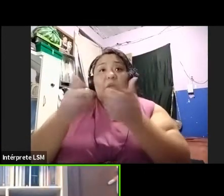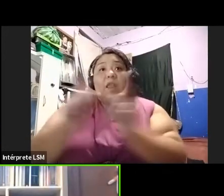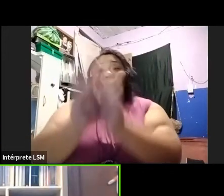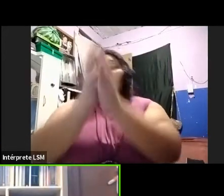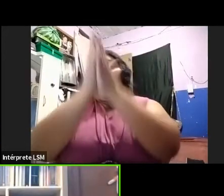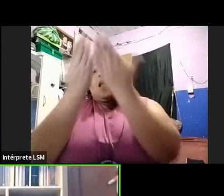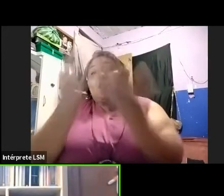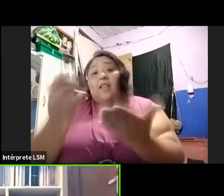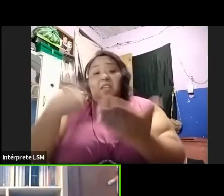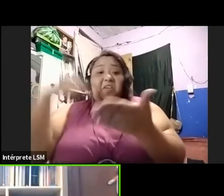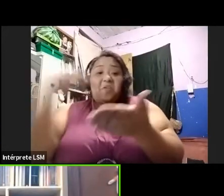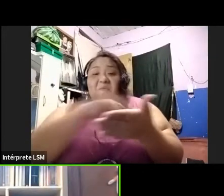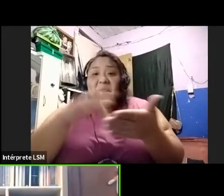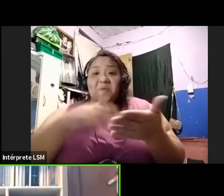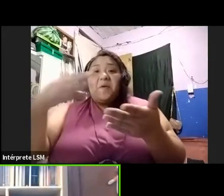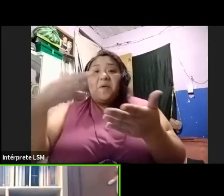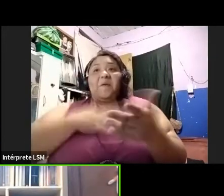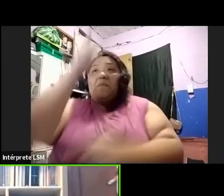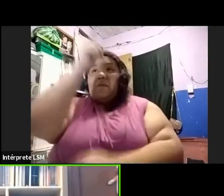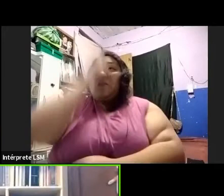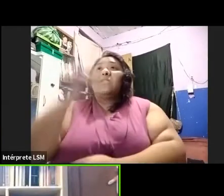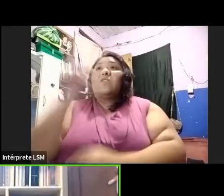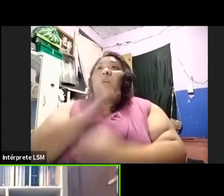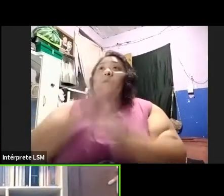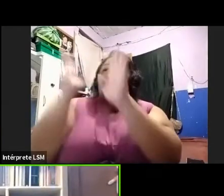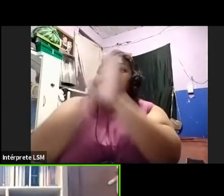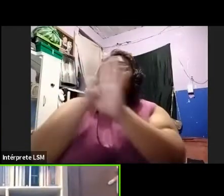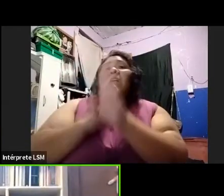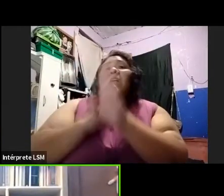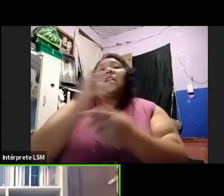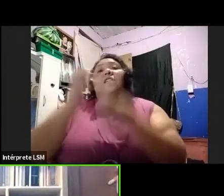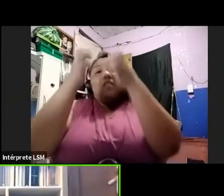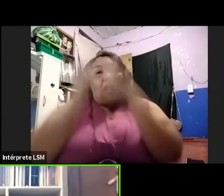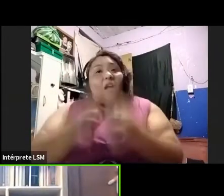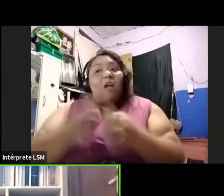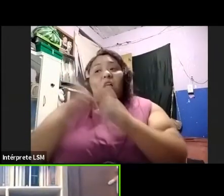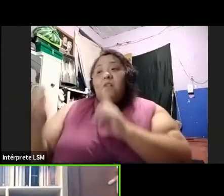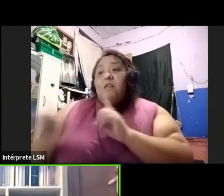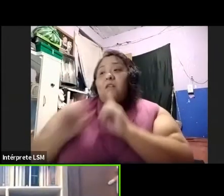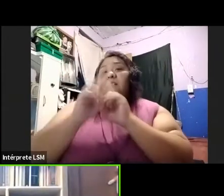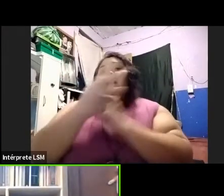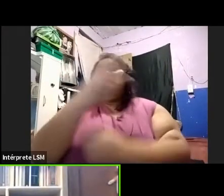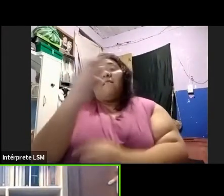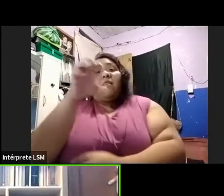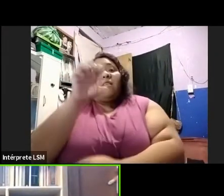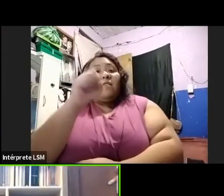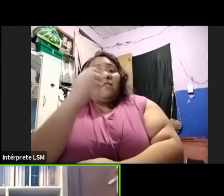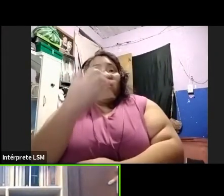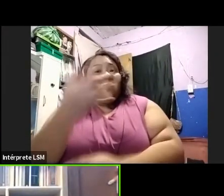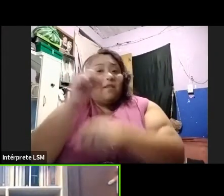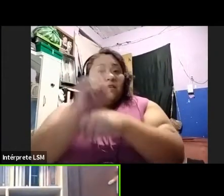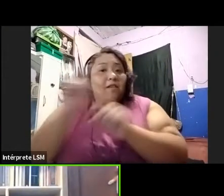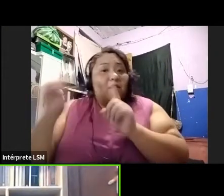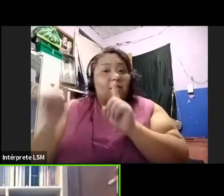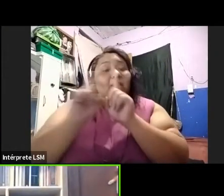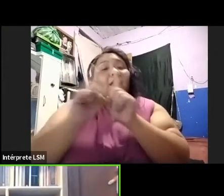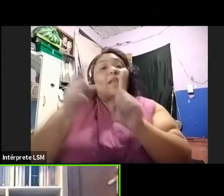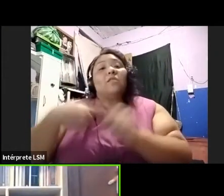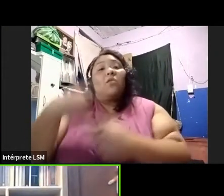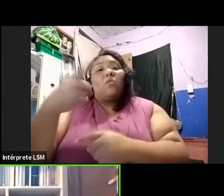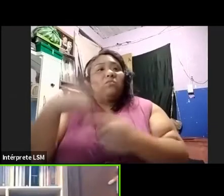Desde mis luces y sombras, estaré 365 días a tu lado. Un tesoro de posibilidades,